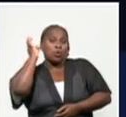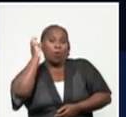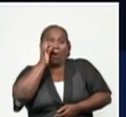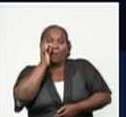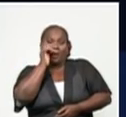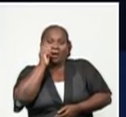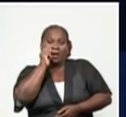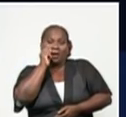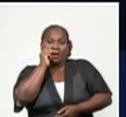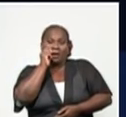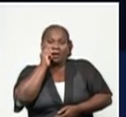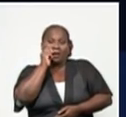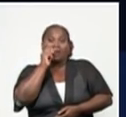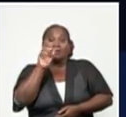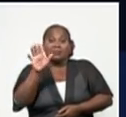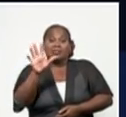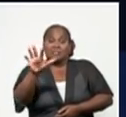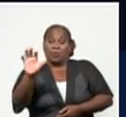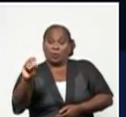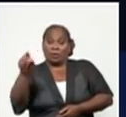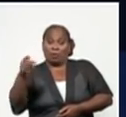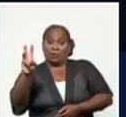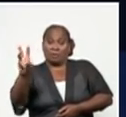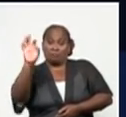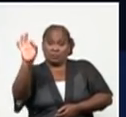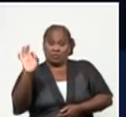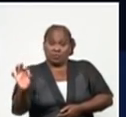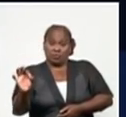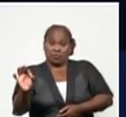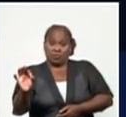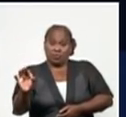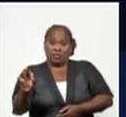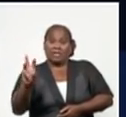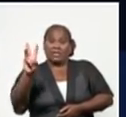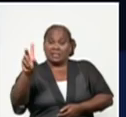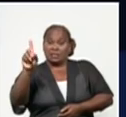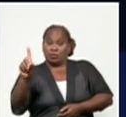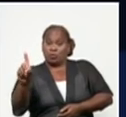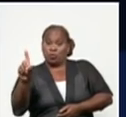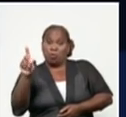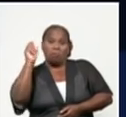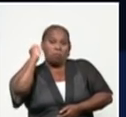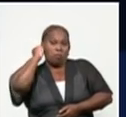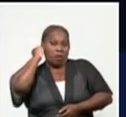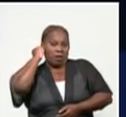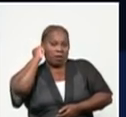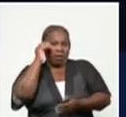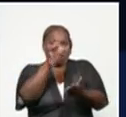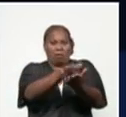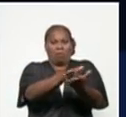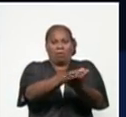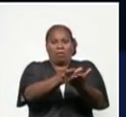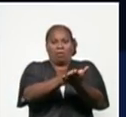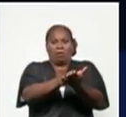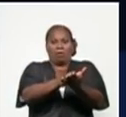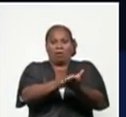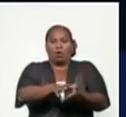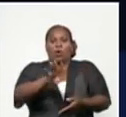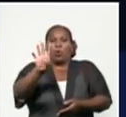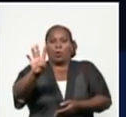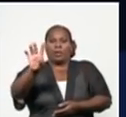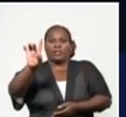da un acumulado del 50,3%, y 31 del sexo femenino, que da un acumulado del 49